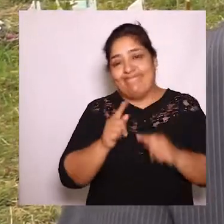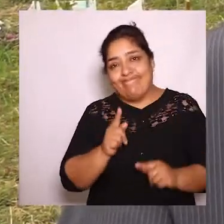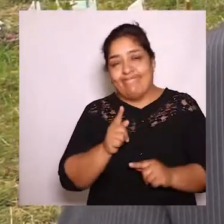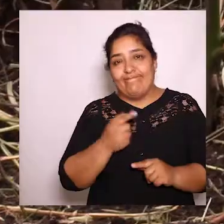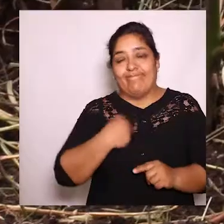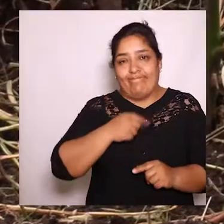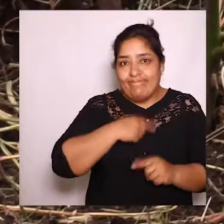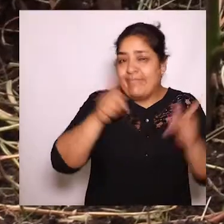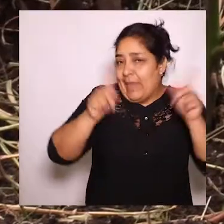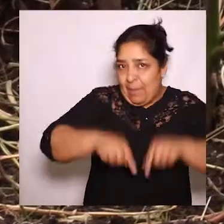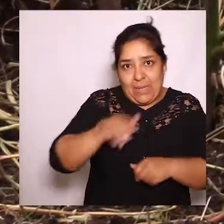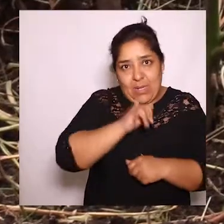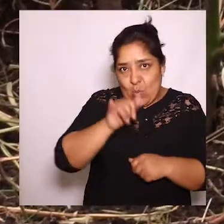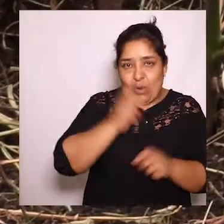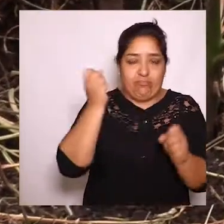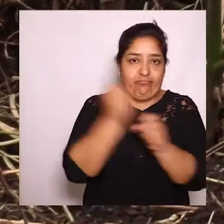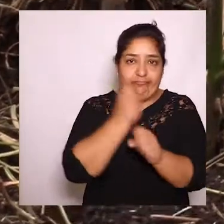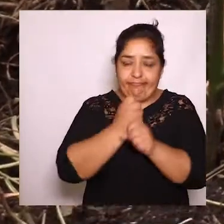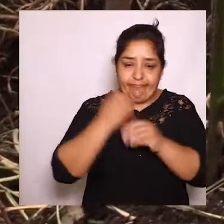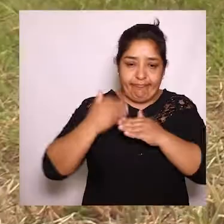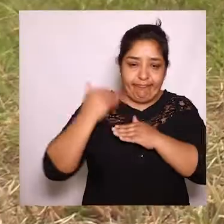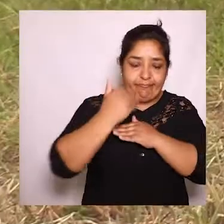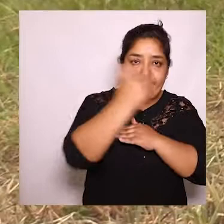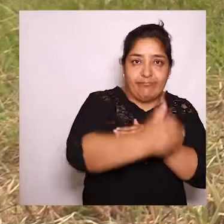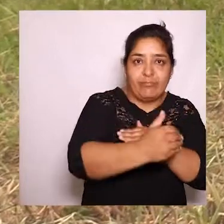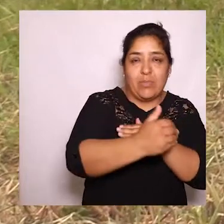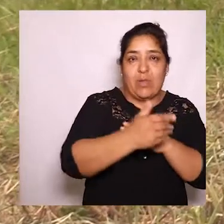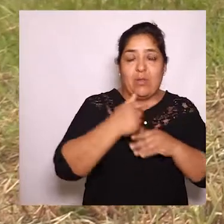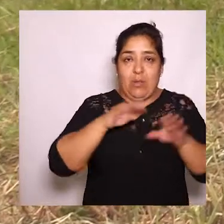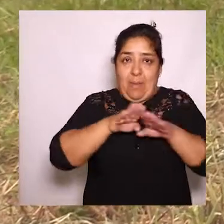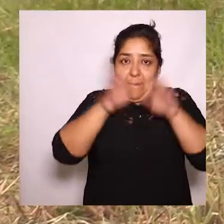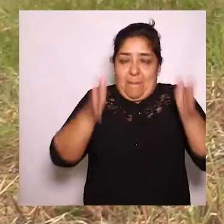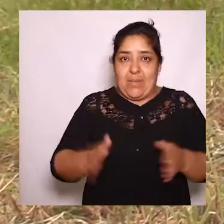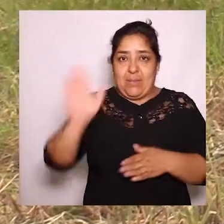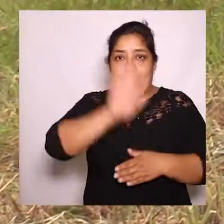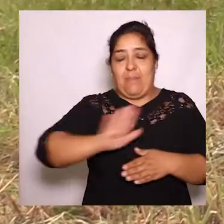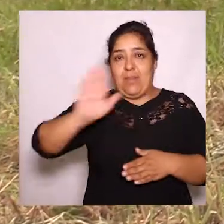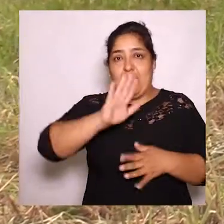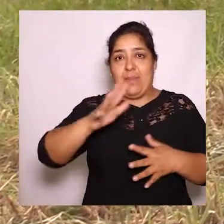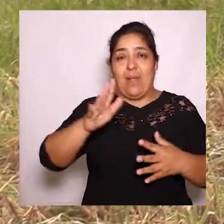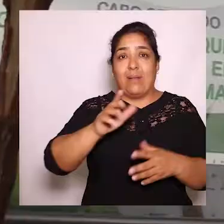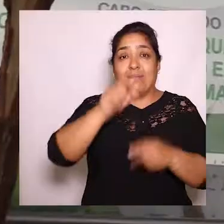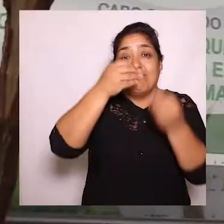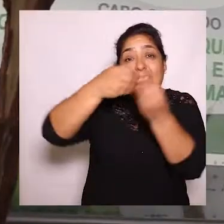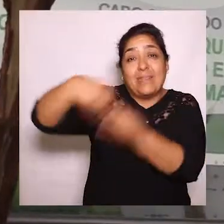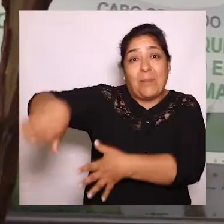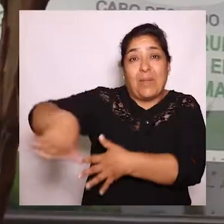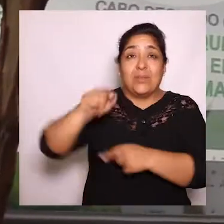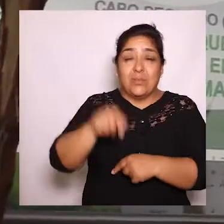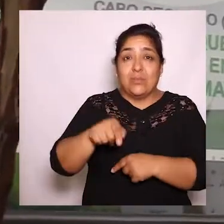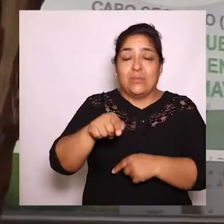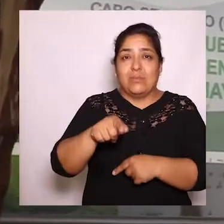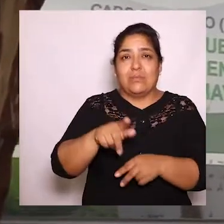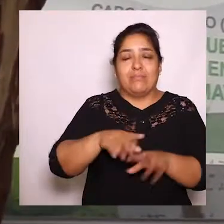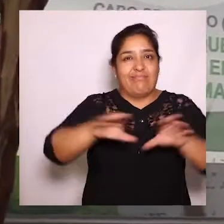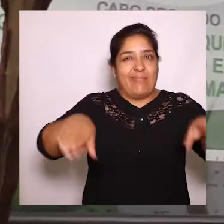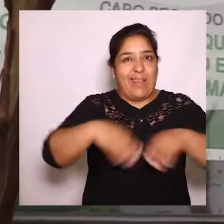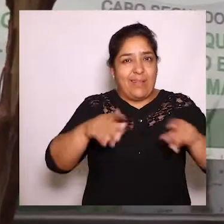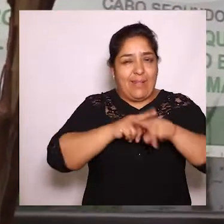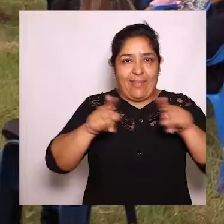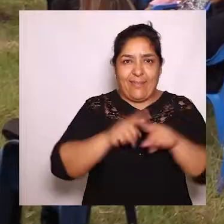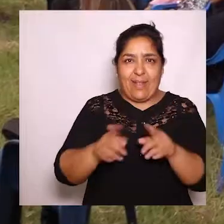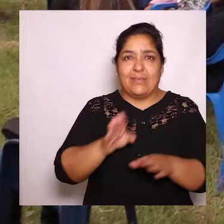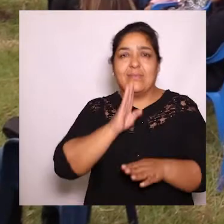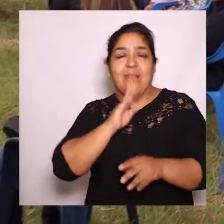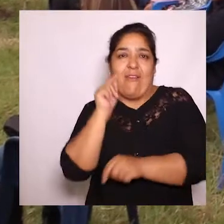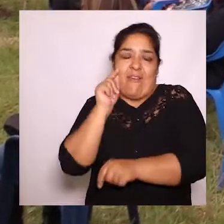sus hogares, pero nosotros al mismo tiempo venimos avanzando desde la mesa departamental de desaparecidos en diferentes